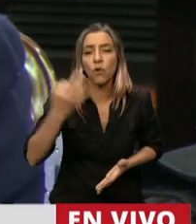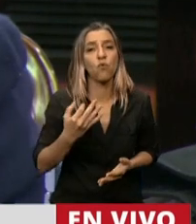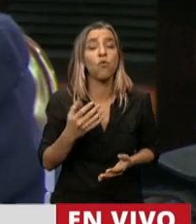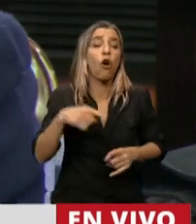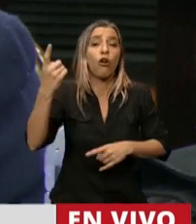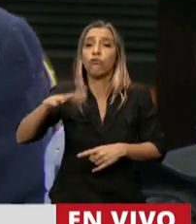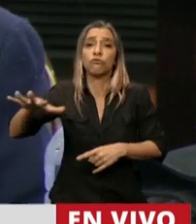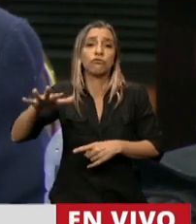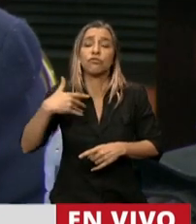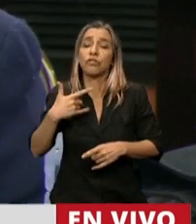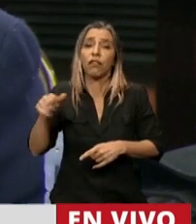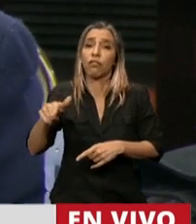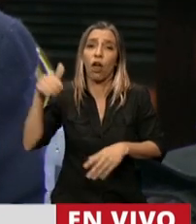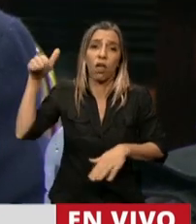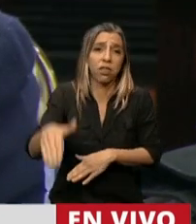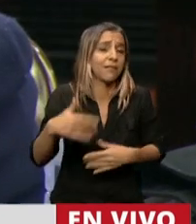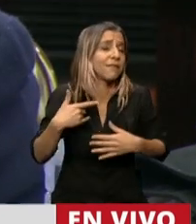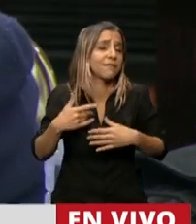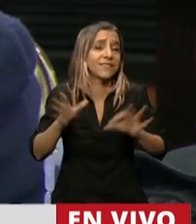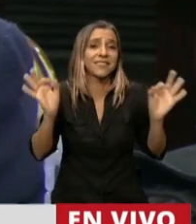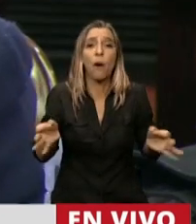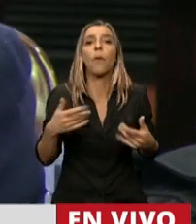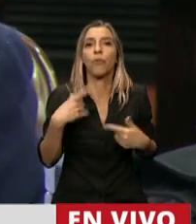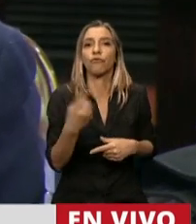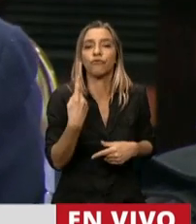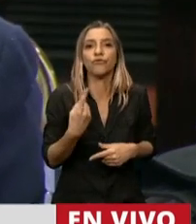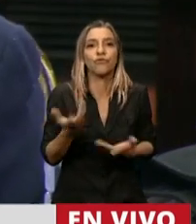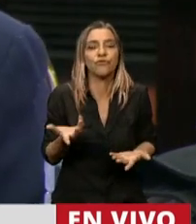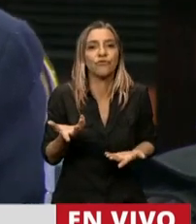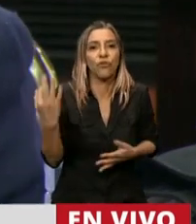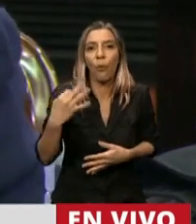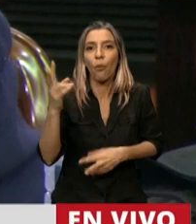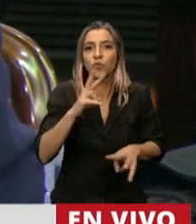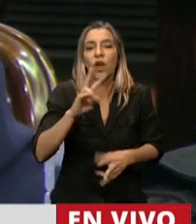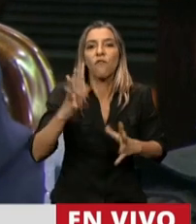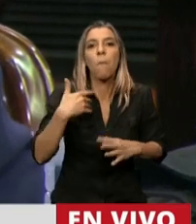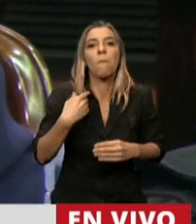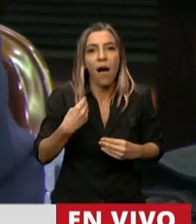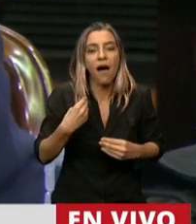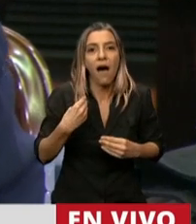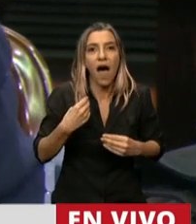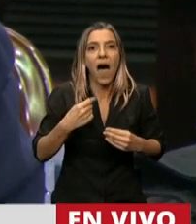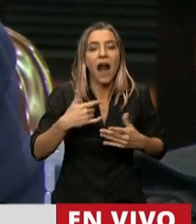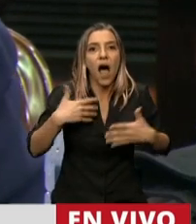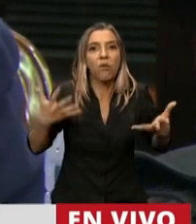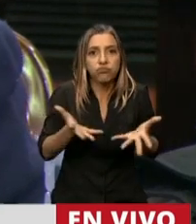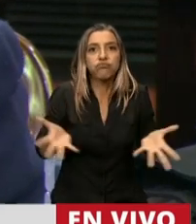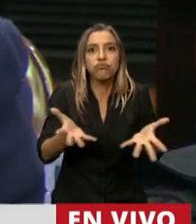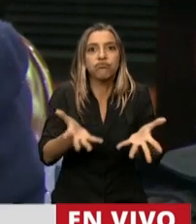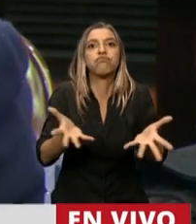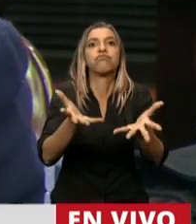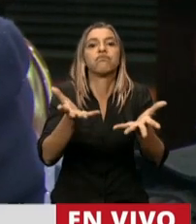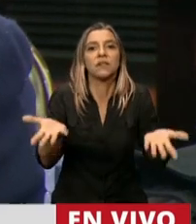decrecer. Vamos a regar la planta que está seca. Tendríamos que estar regando esta planta